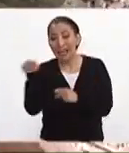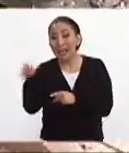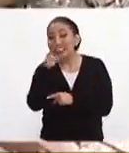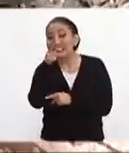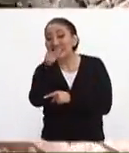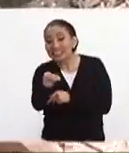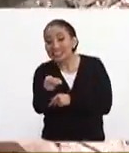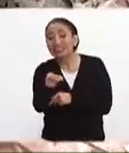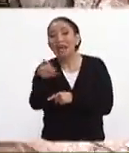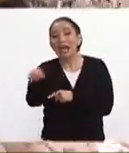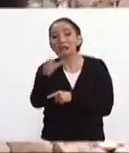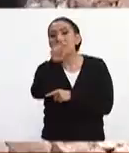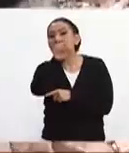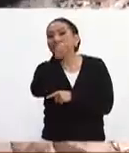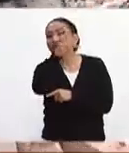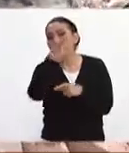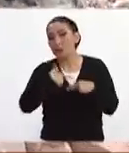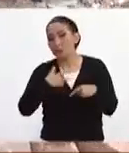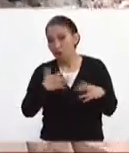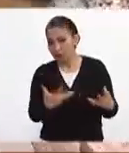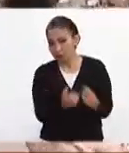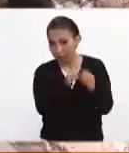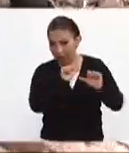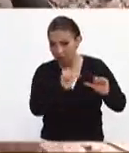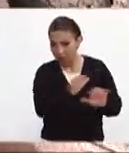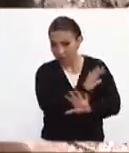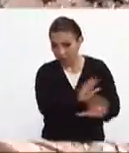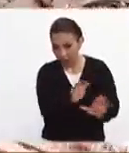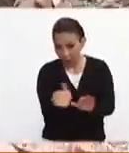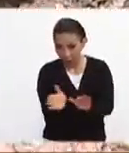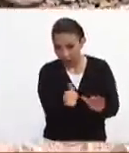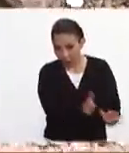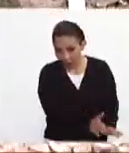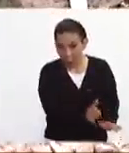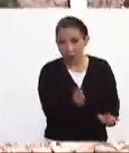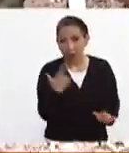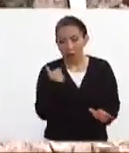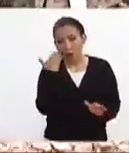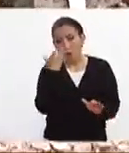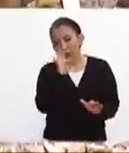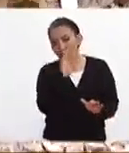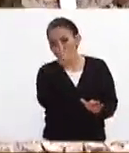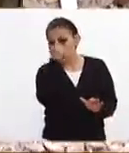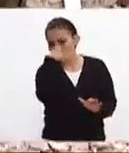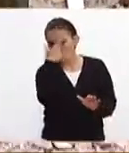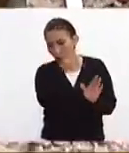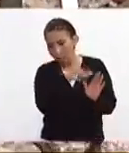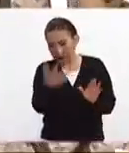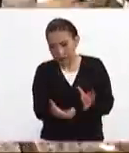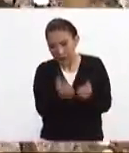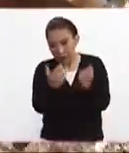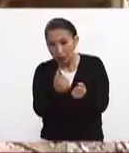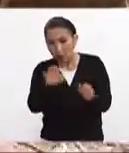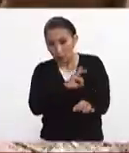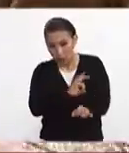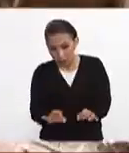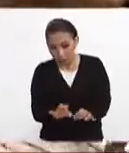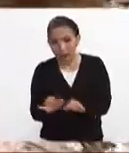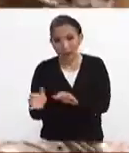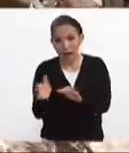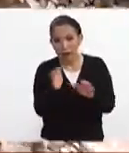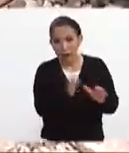dice que son ya 28 personas rescatadas en un lapso de 48 horas se pudieron rescatar